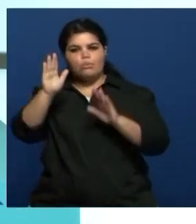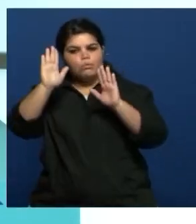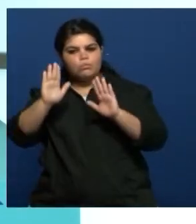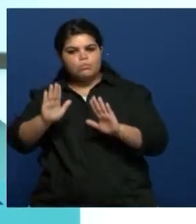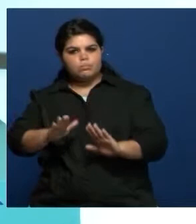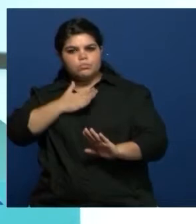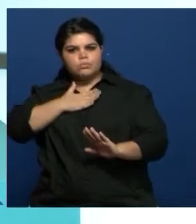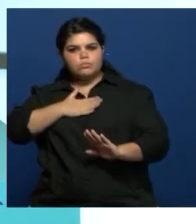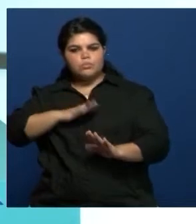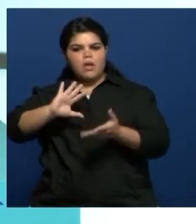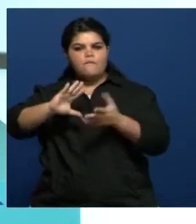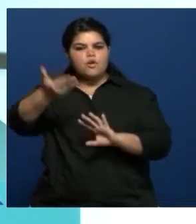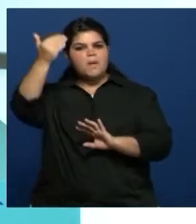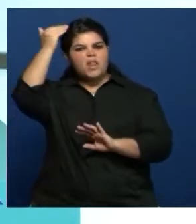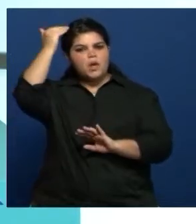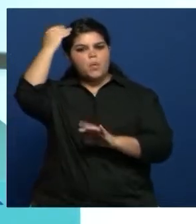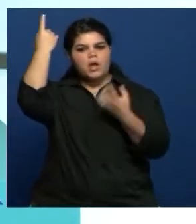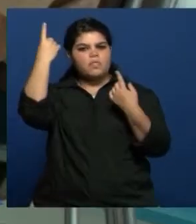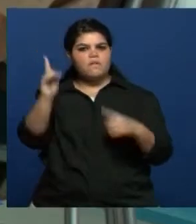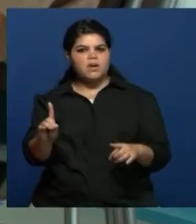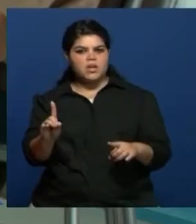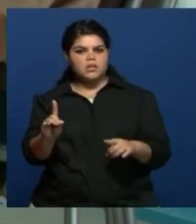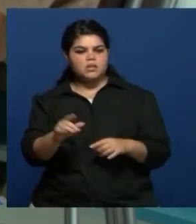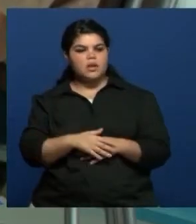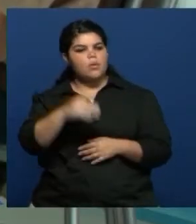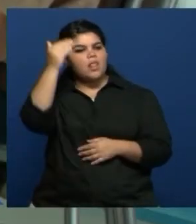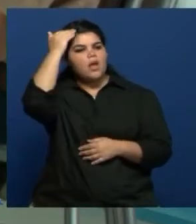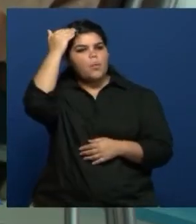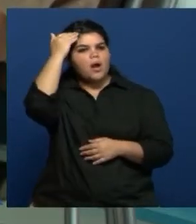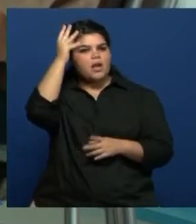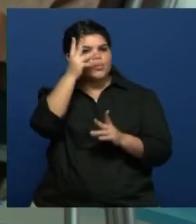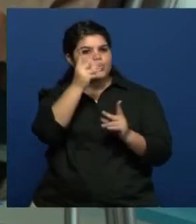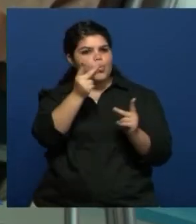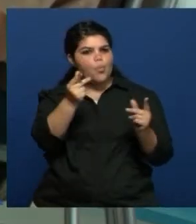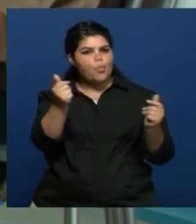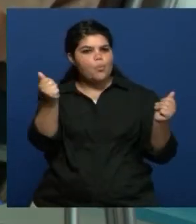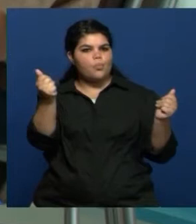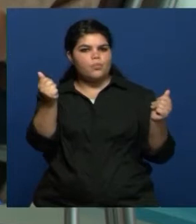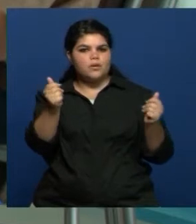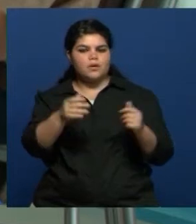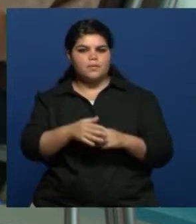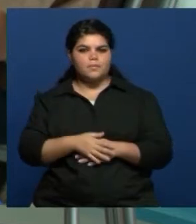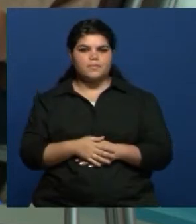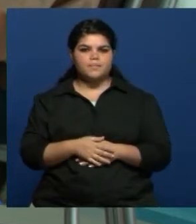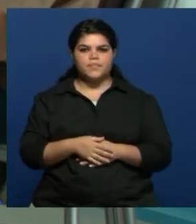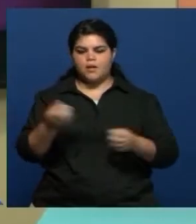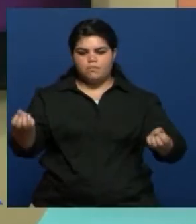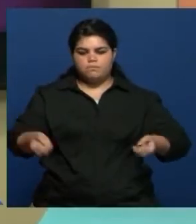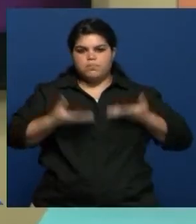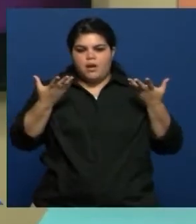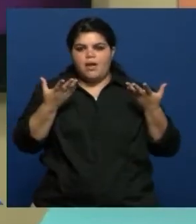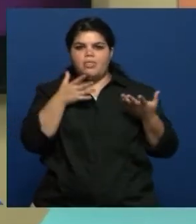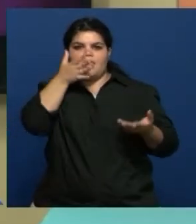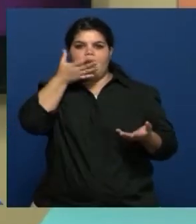manejar otro lenguaje, por ahí es un poco eso. es lenguaje un poco más sutil, sin tanta expresividad además,